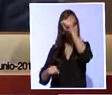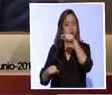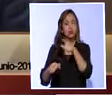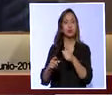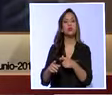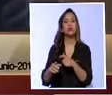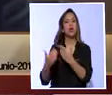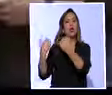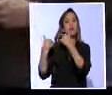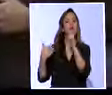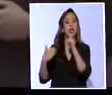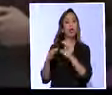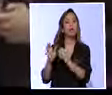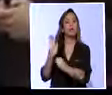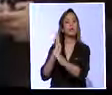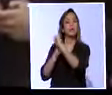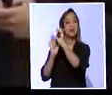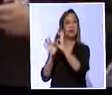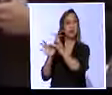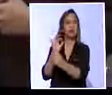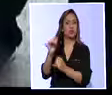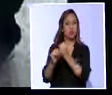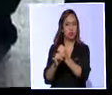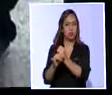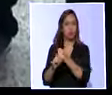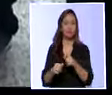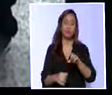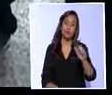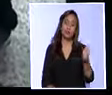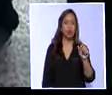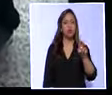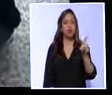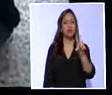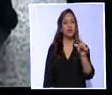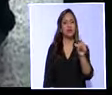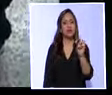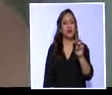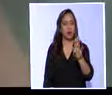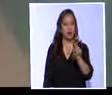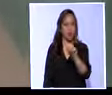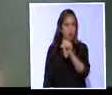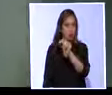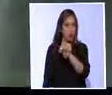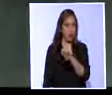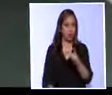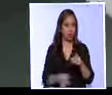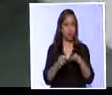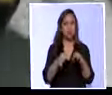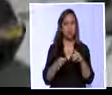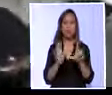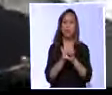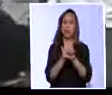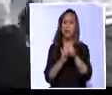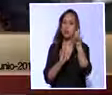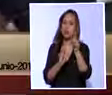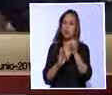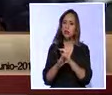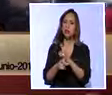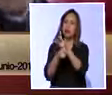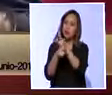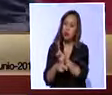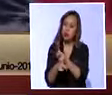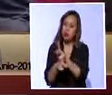Ministerio de Relaciones Exteriores. Mientras que Mauricio Zambrano manifestó que la ley de movilidad humana tiene que aplicarse en defensa de los compatriotas ecuatorianos.